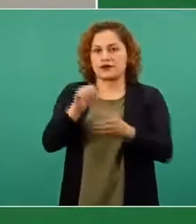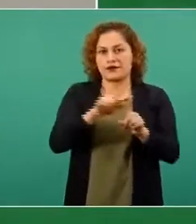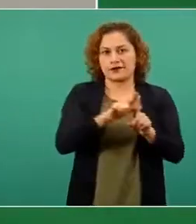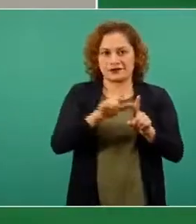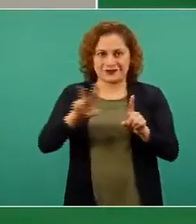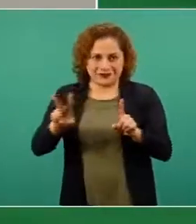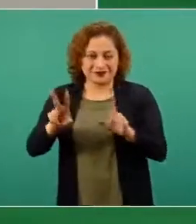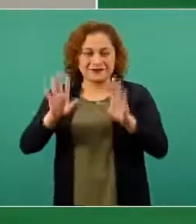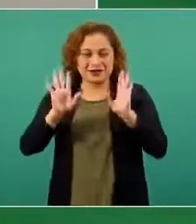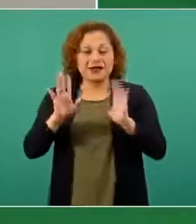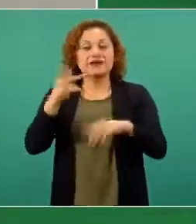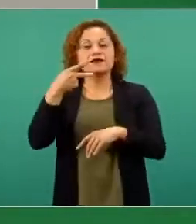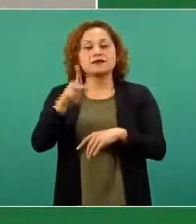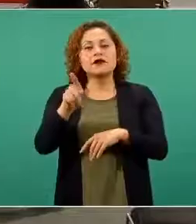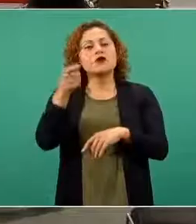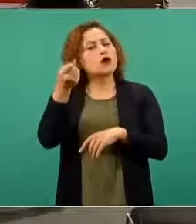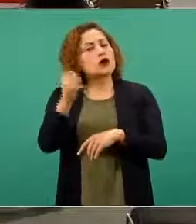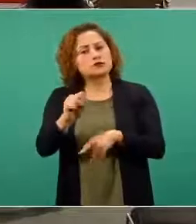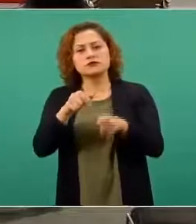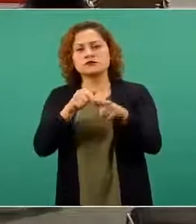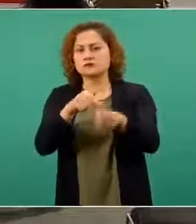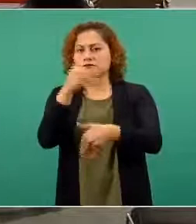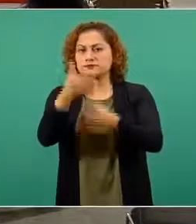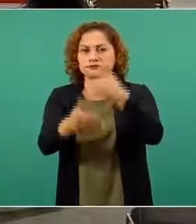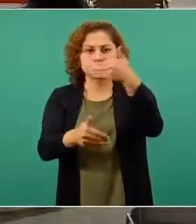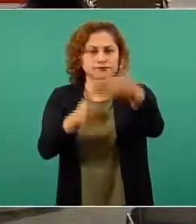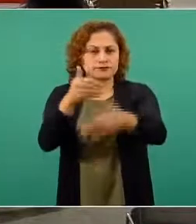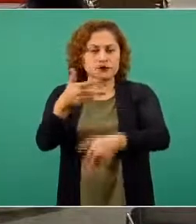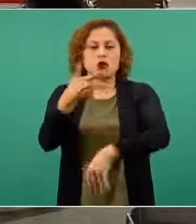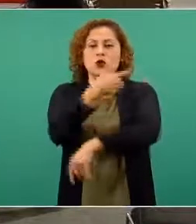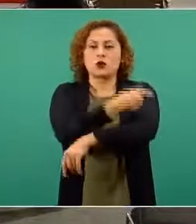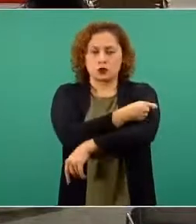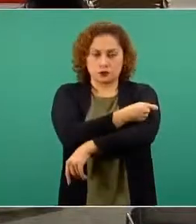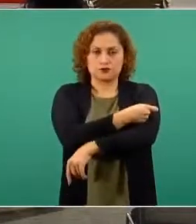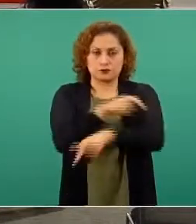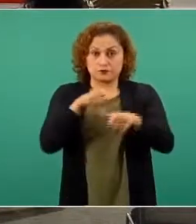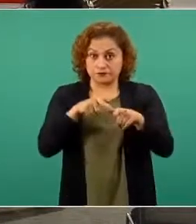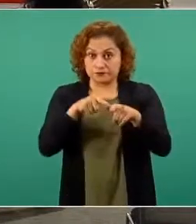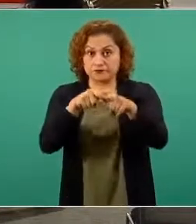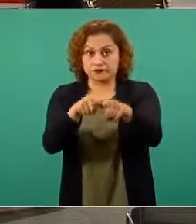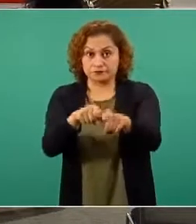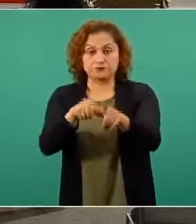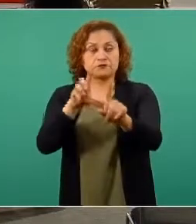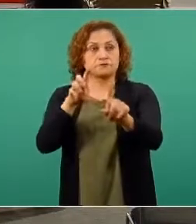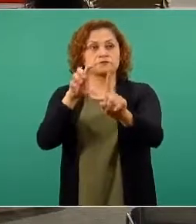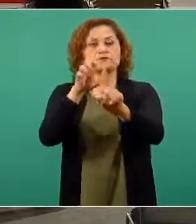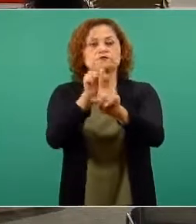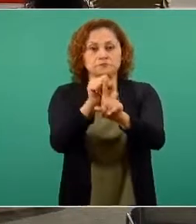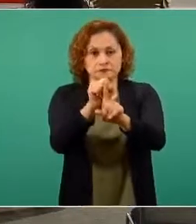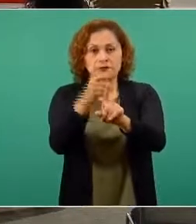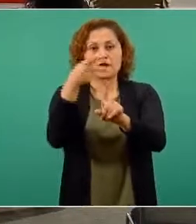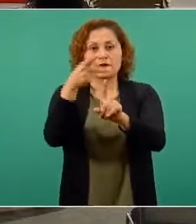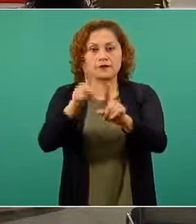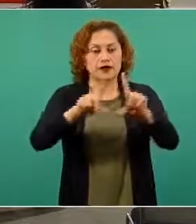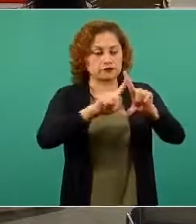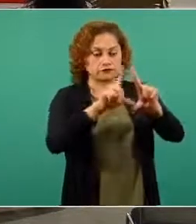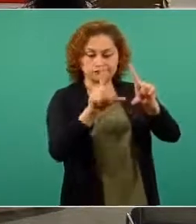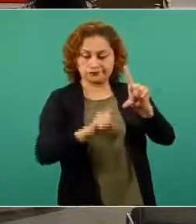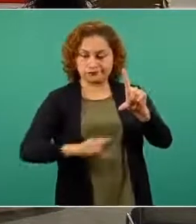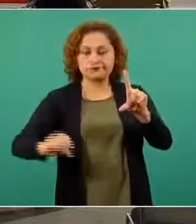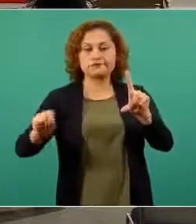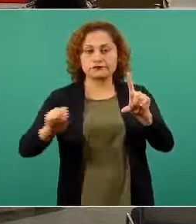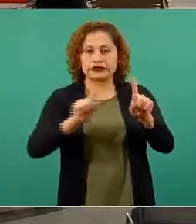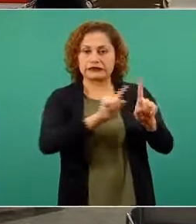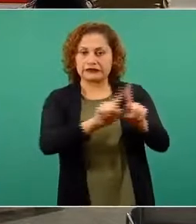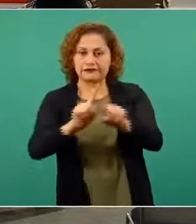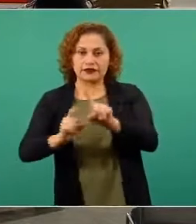pues la estrategia obviamente podrá continuar cumpliendo no solamente con el avance de metas, sino también con la cobertura que hasta el momento